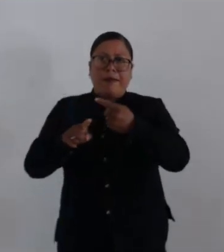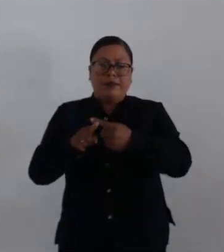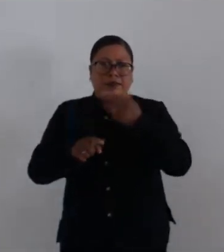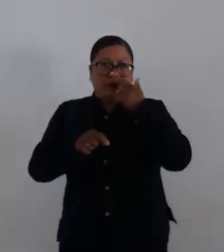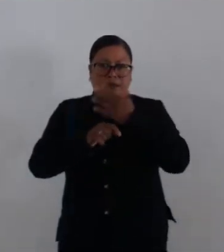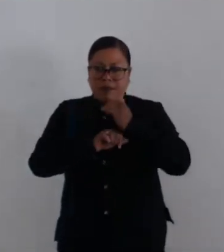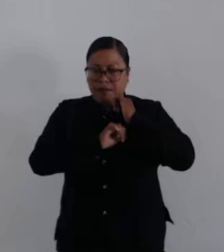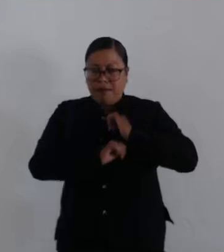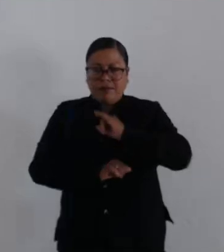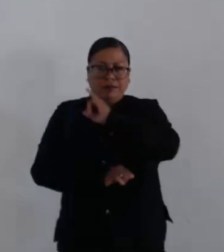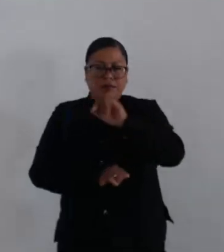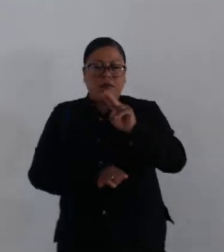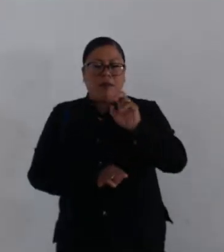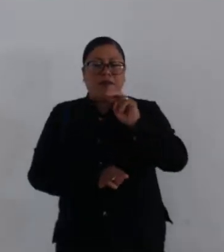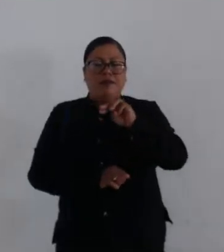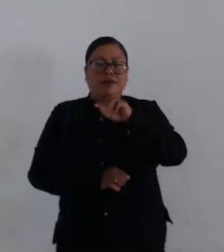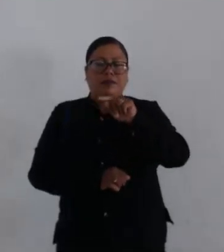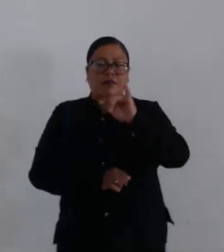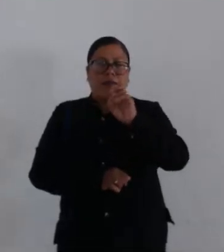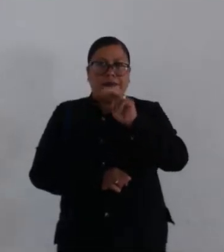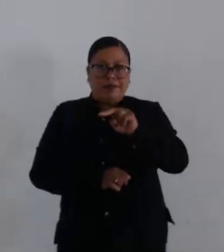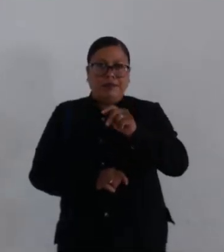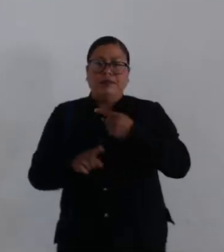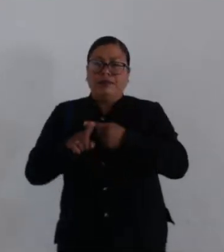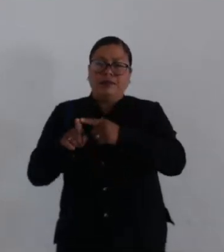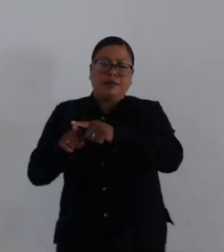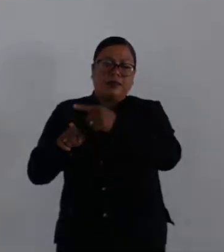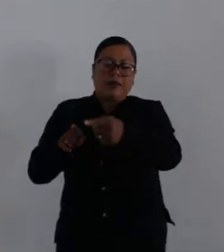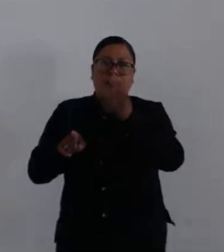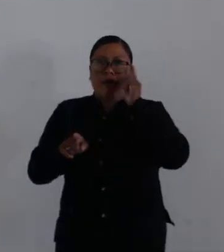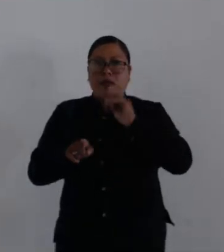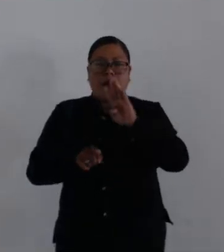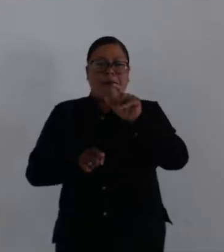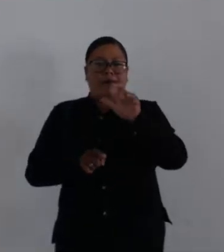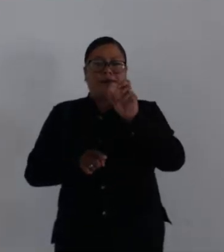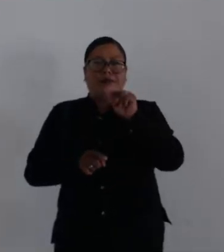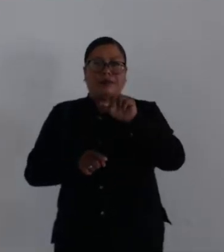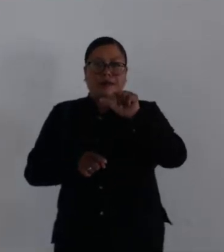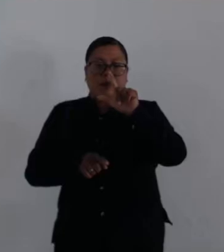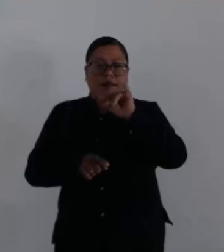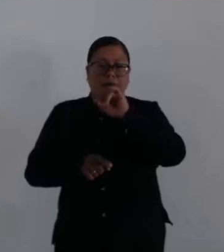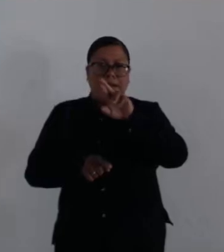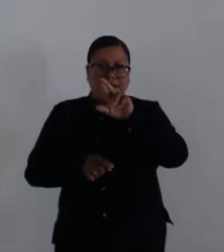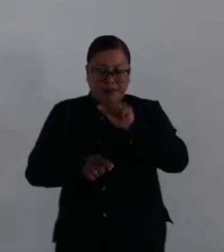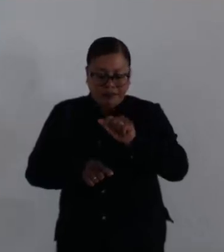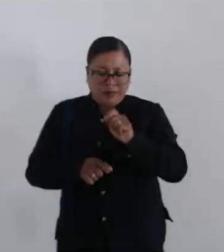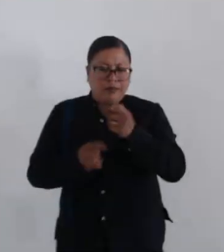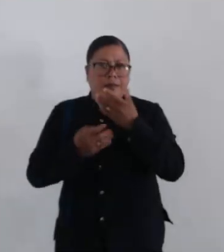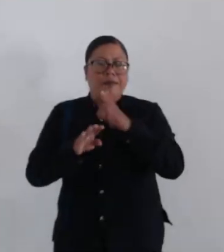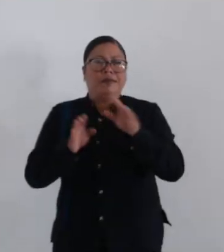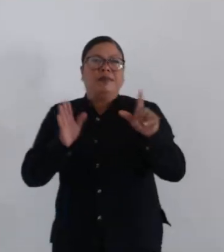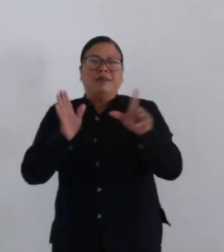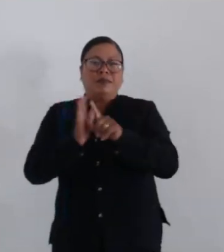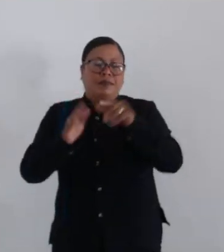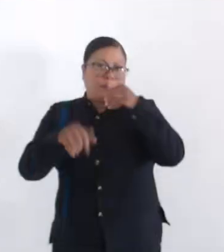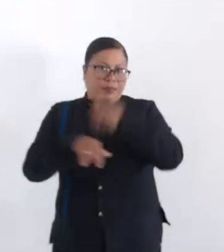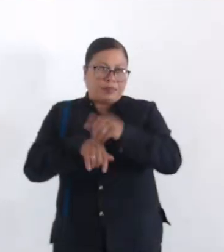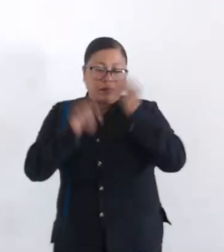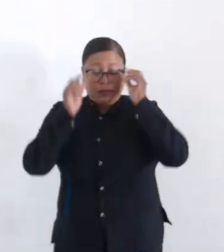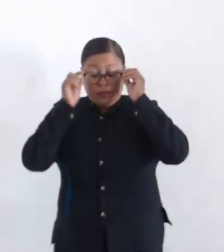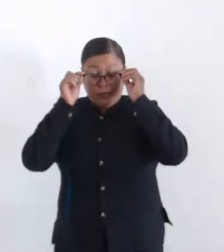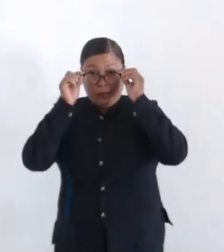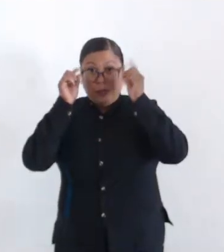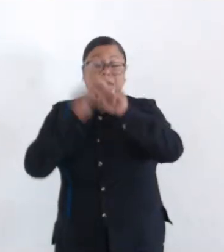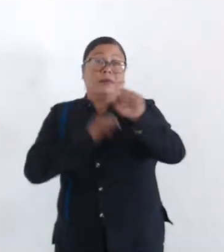Juan Martín García Martínez, a favor de la ciudadana Belén Alejandra Cisneros Cruz, respecto de la caseta fija número